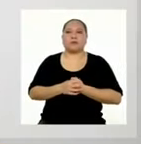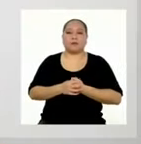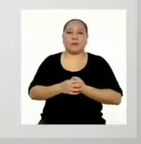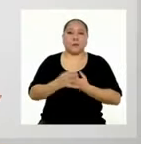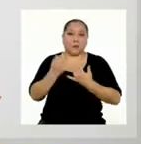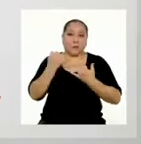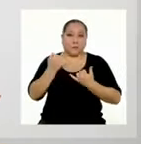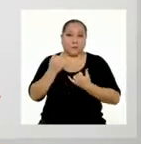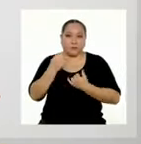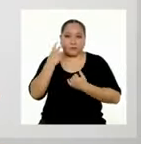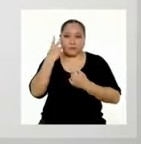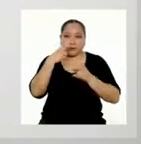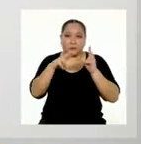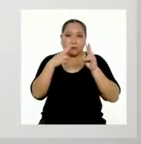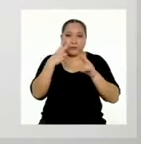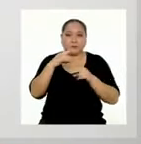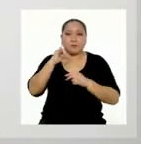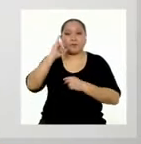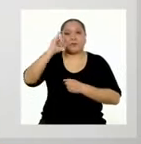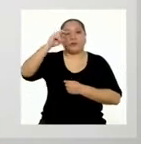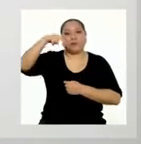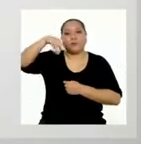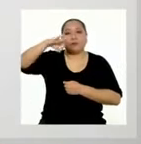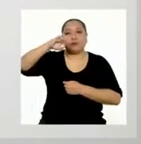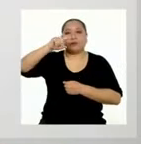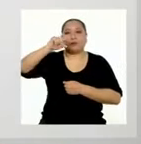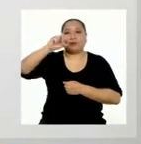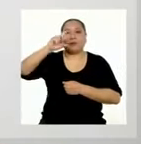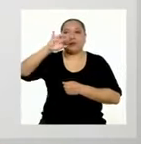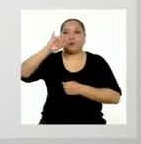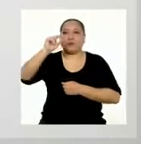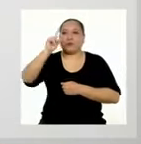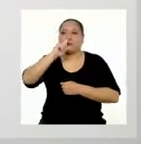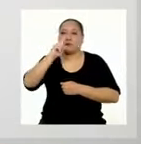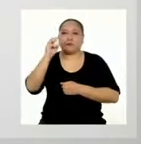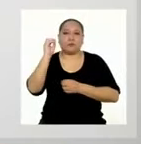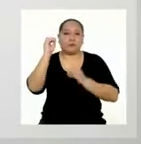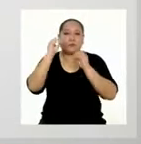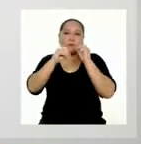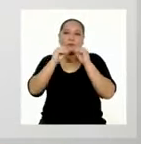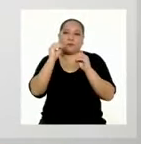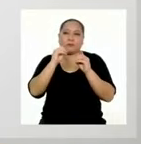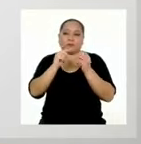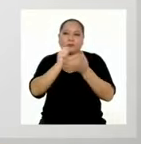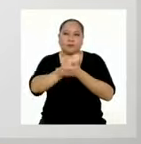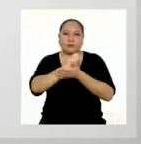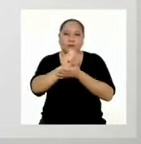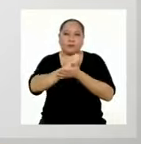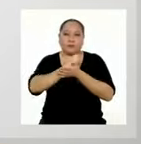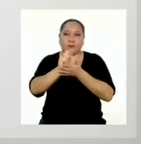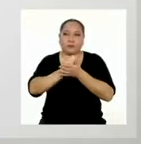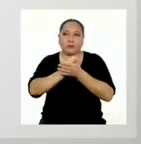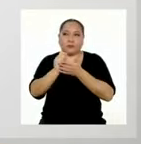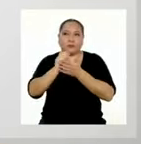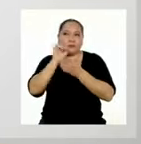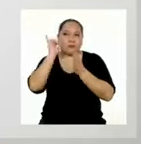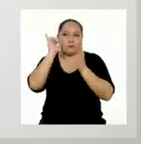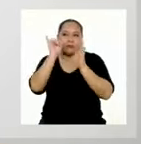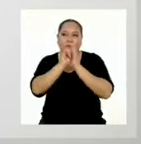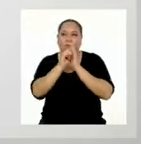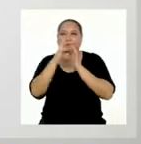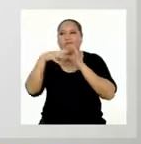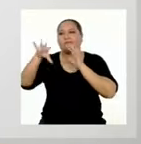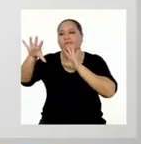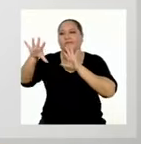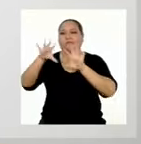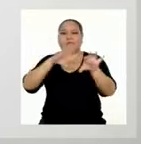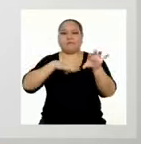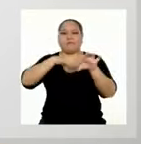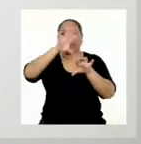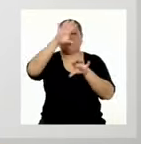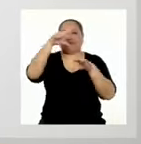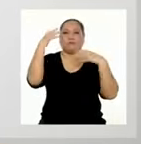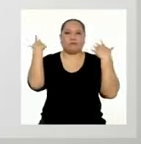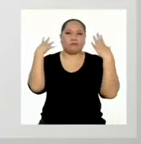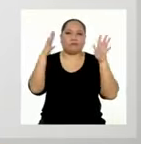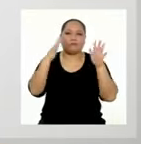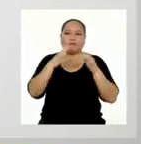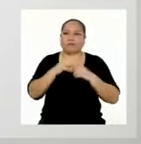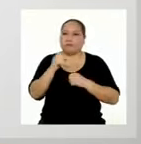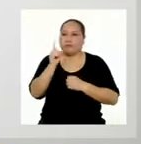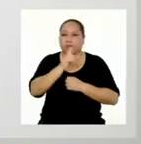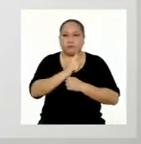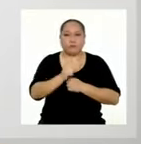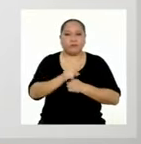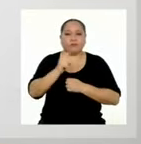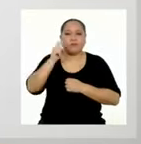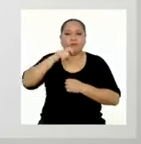Ahora que estamos haciendo una infografía, no debemos poner los textos y recursos visuales por poner. De ninguna manera,